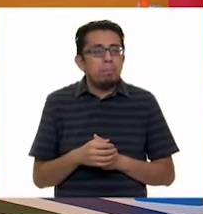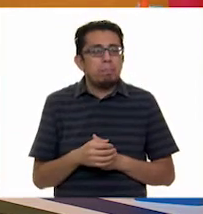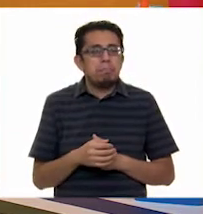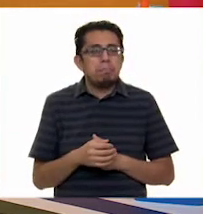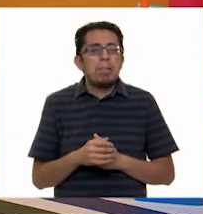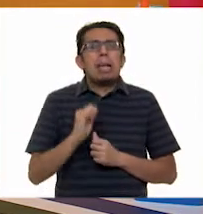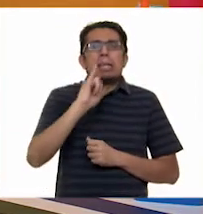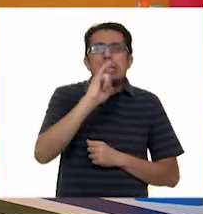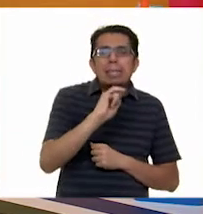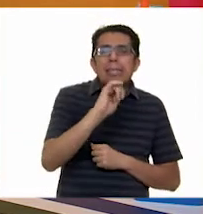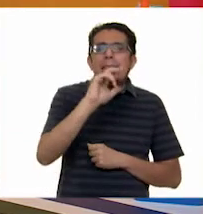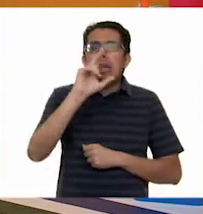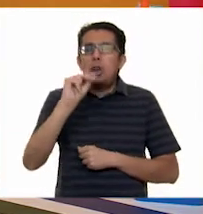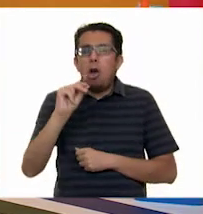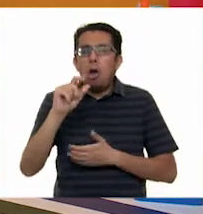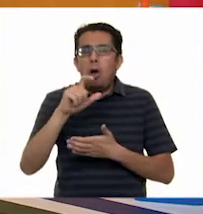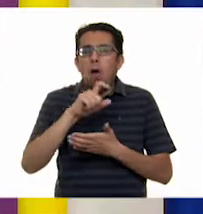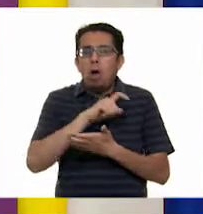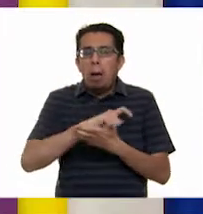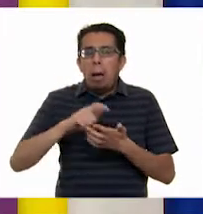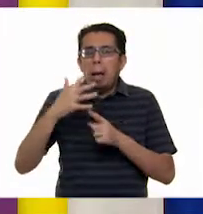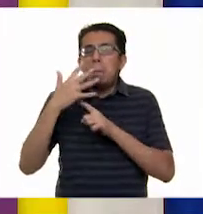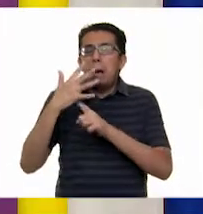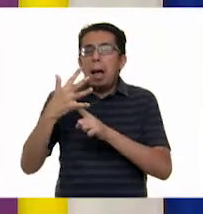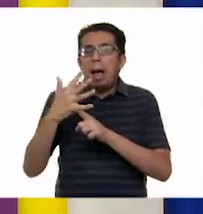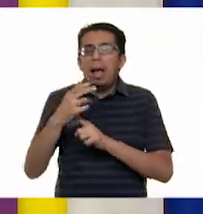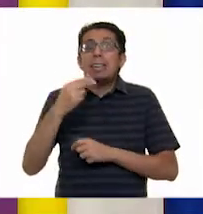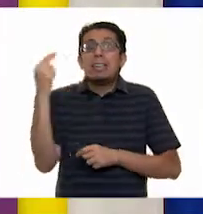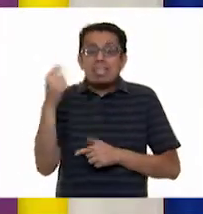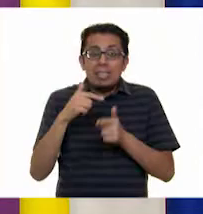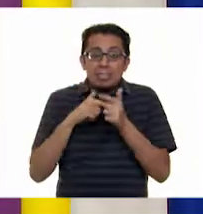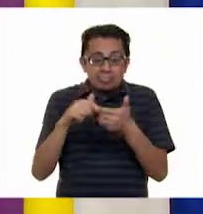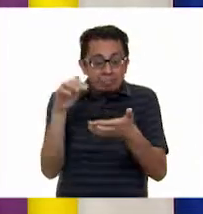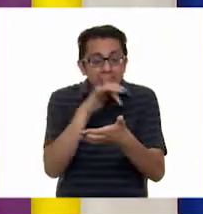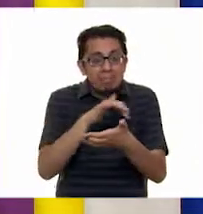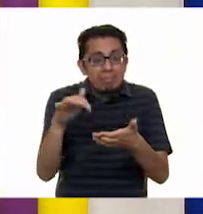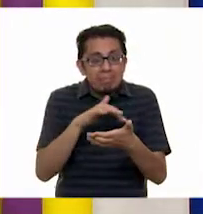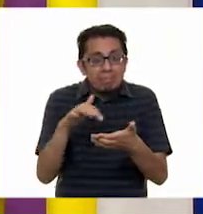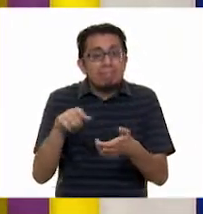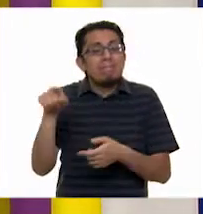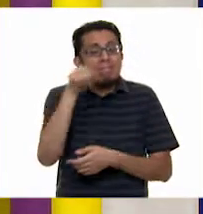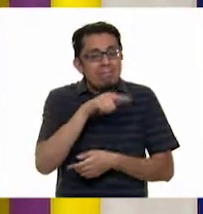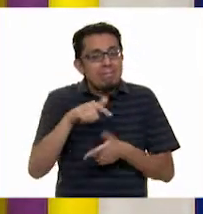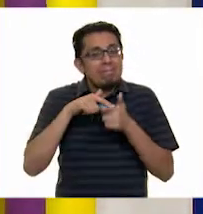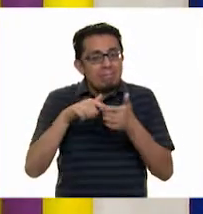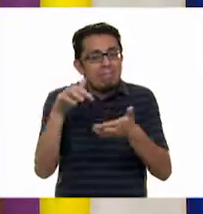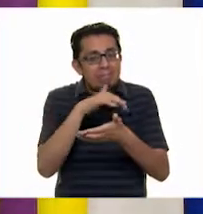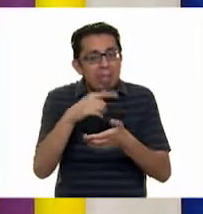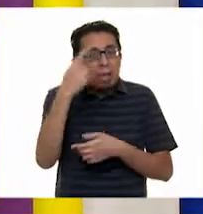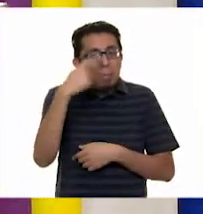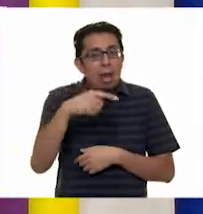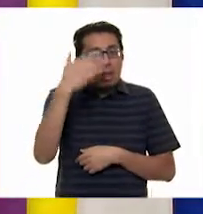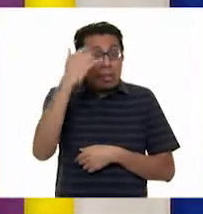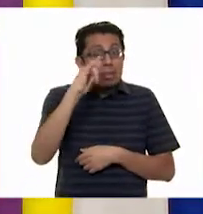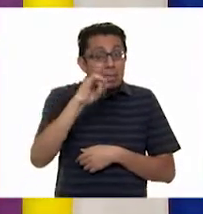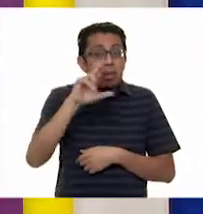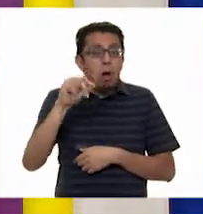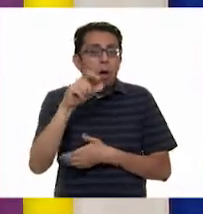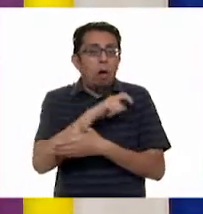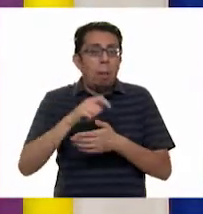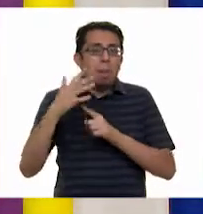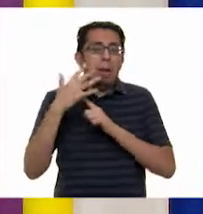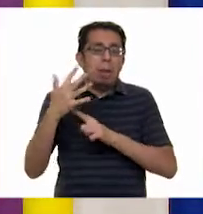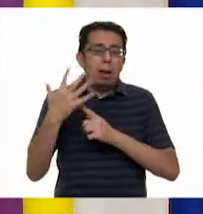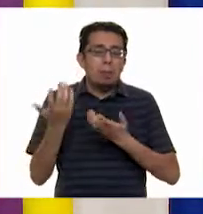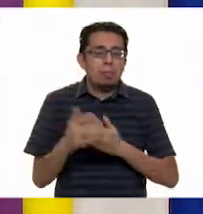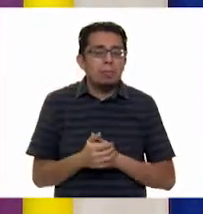habrá comprado su papalote? No sé, habría que terminar de leer la historia. Terminen de leerla, niñas y niños, para saber si sí tuvo Emma su papalote o no